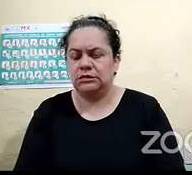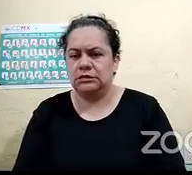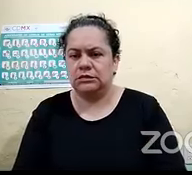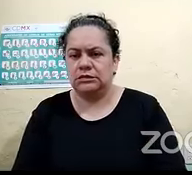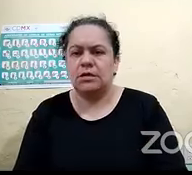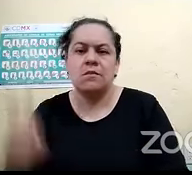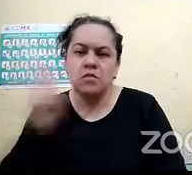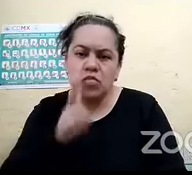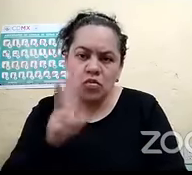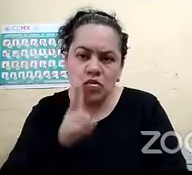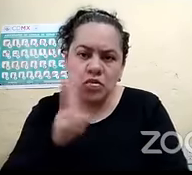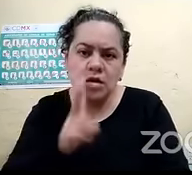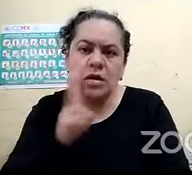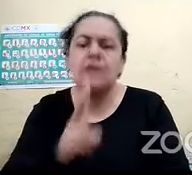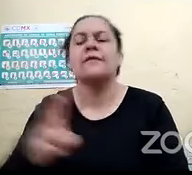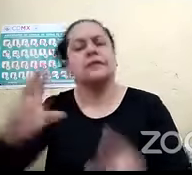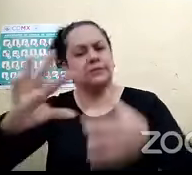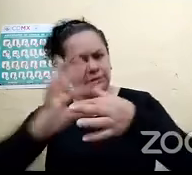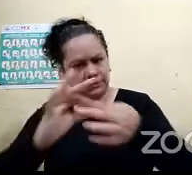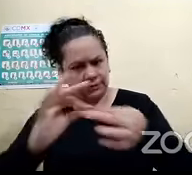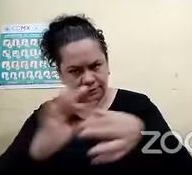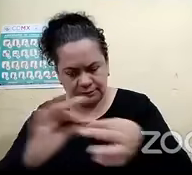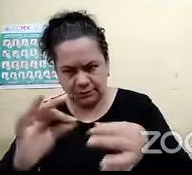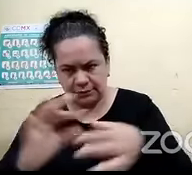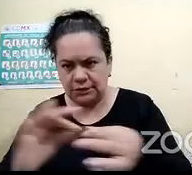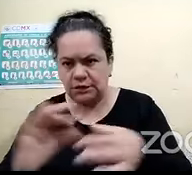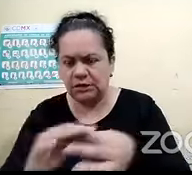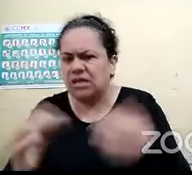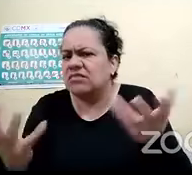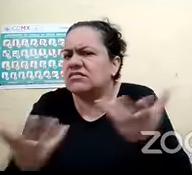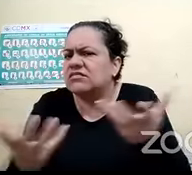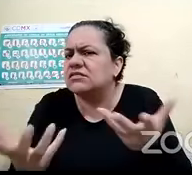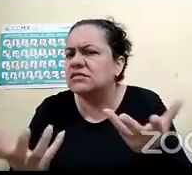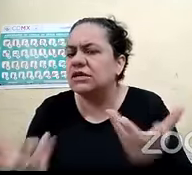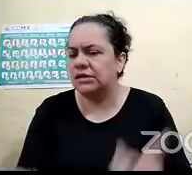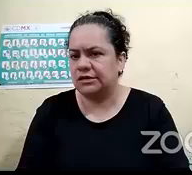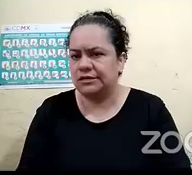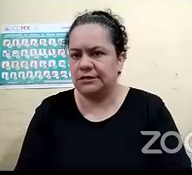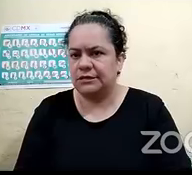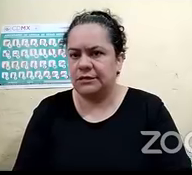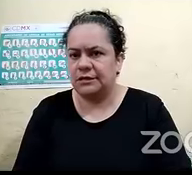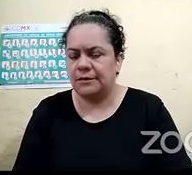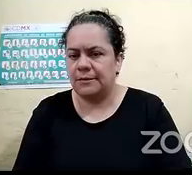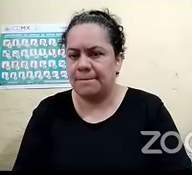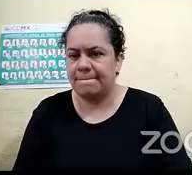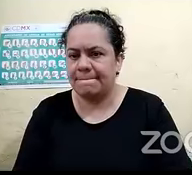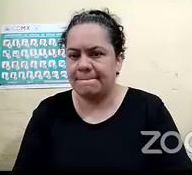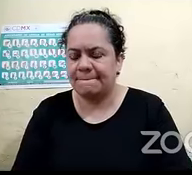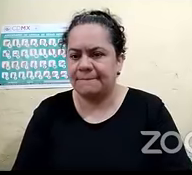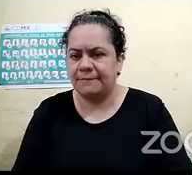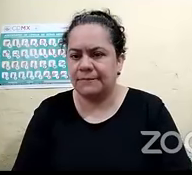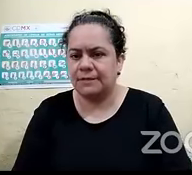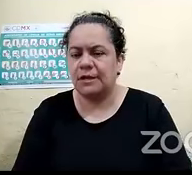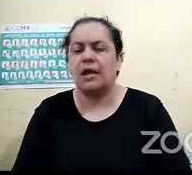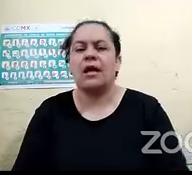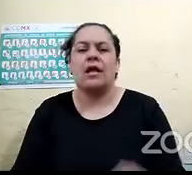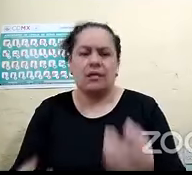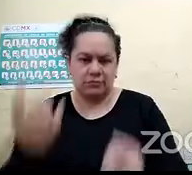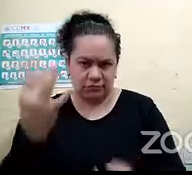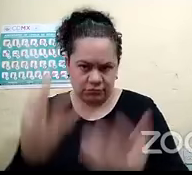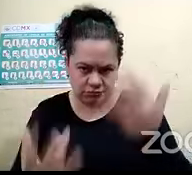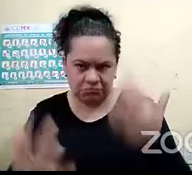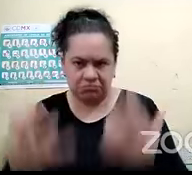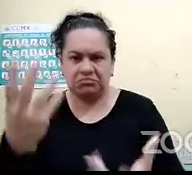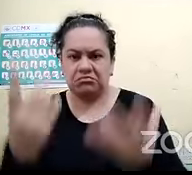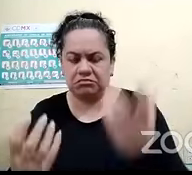explicaciones de qué debemos hacer cómo debemos actuar principalmente en caso de de incendios de bombas